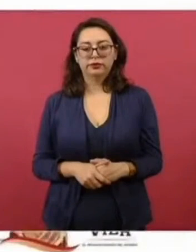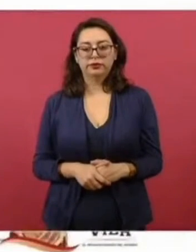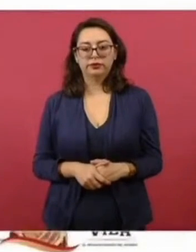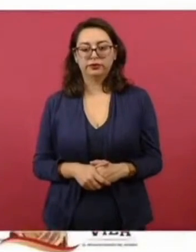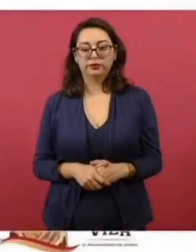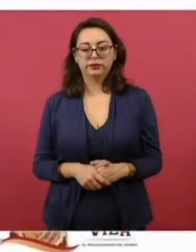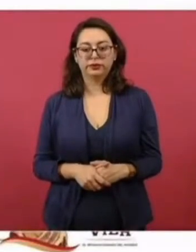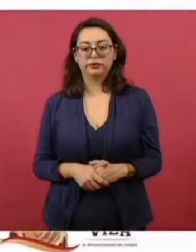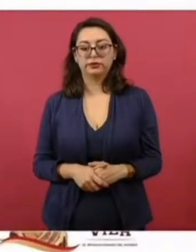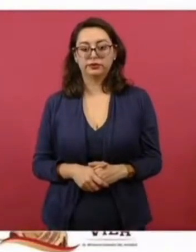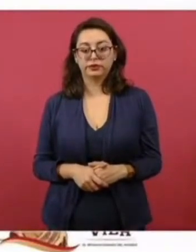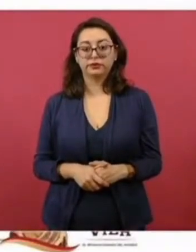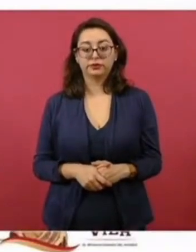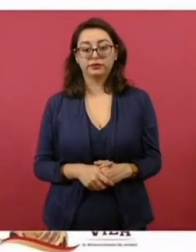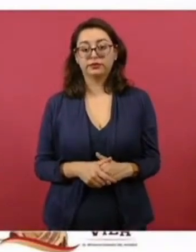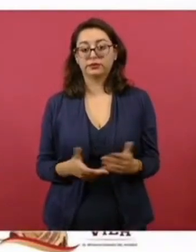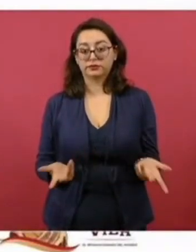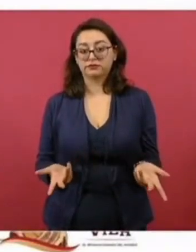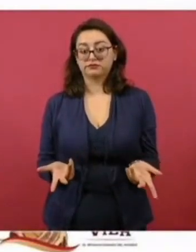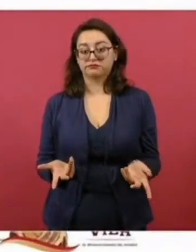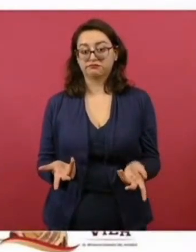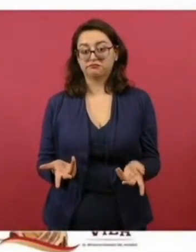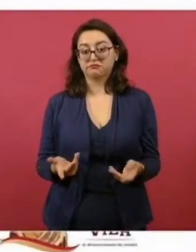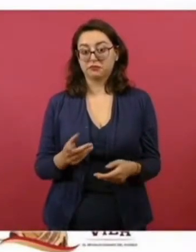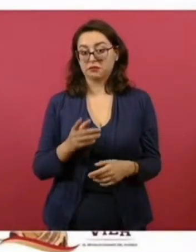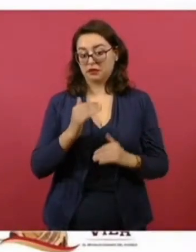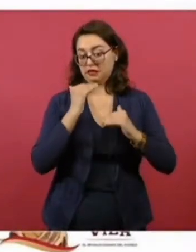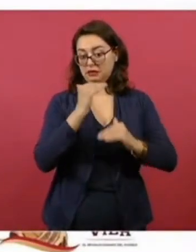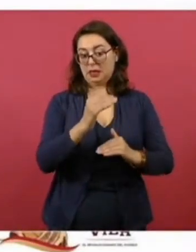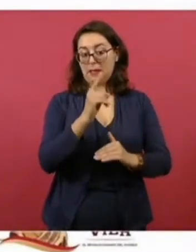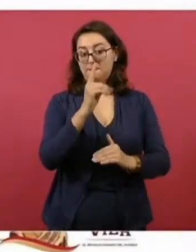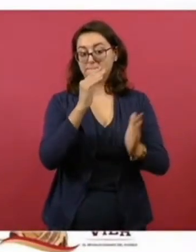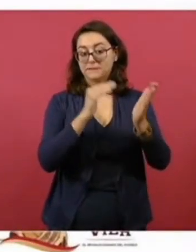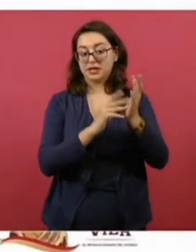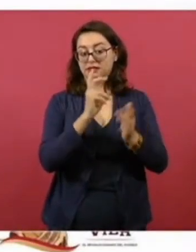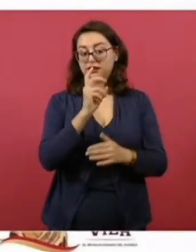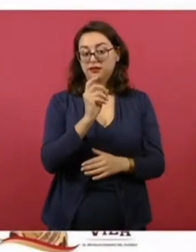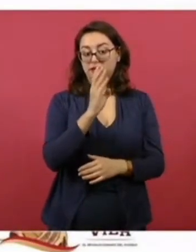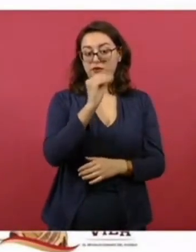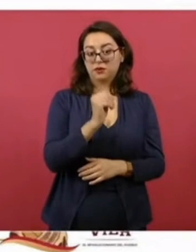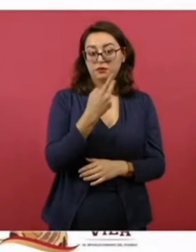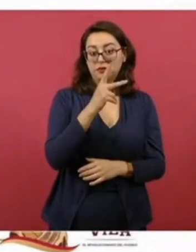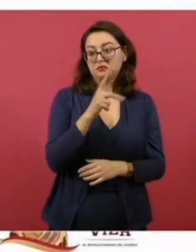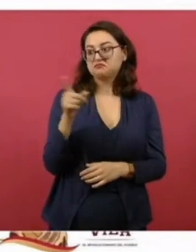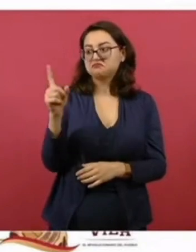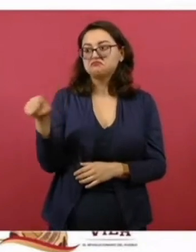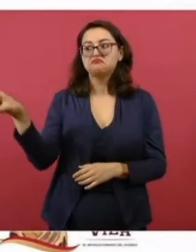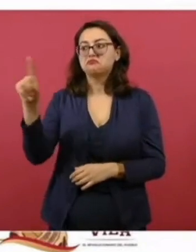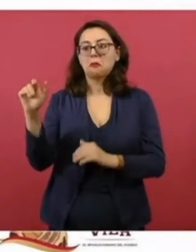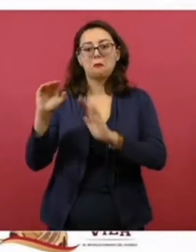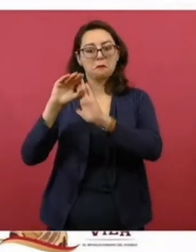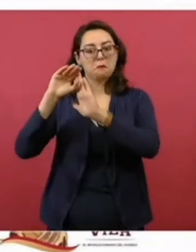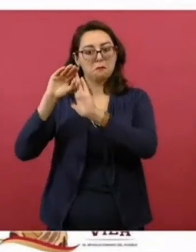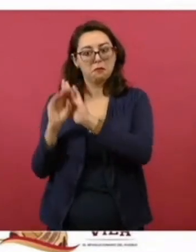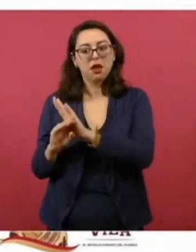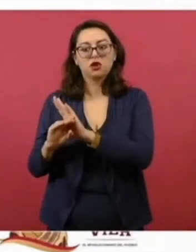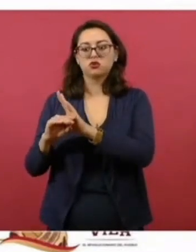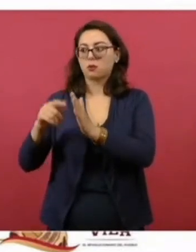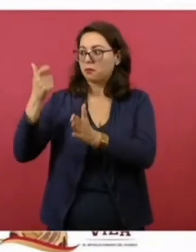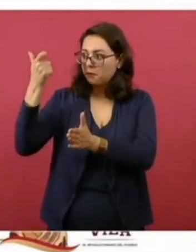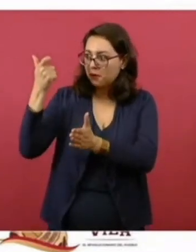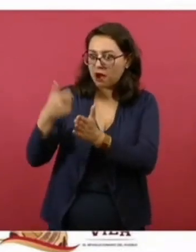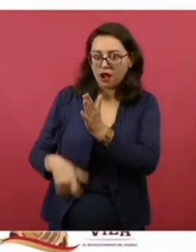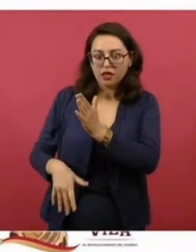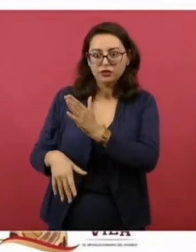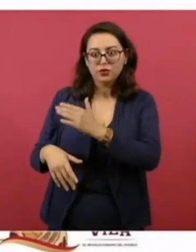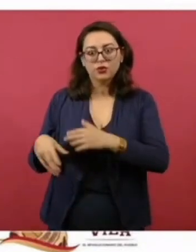De 1,039. Esto nos ha ayudado mucho. Nos ayuda. Son 24.